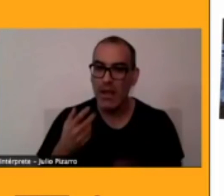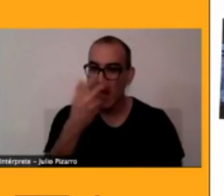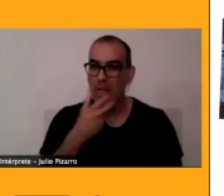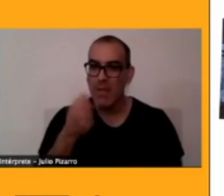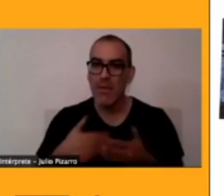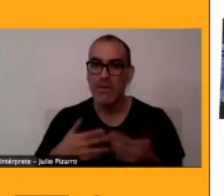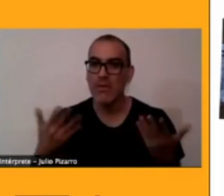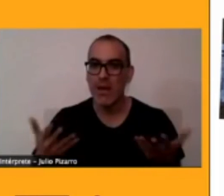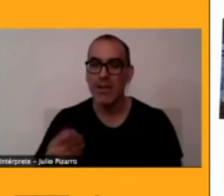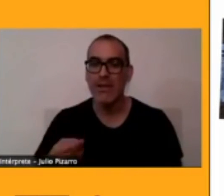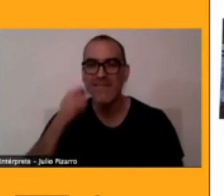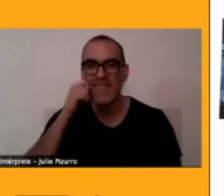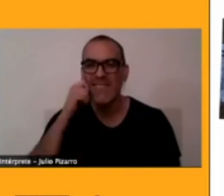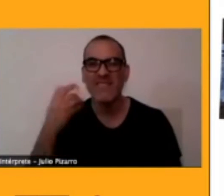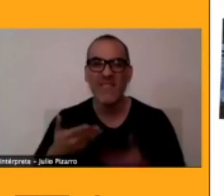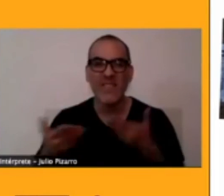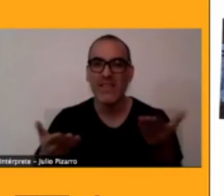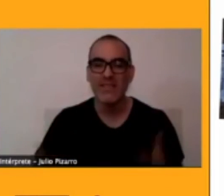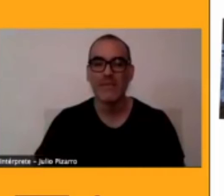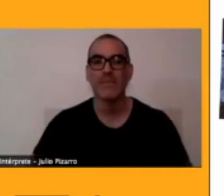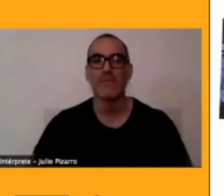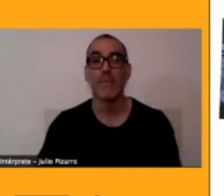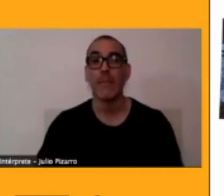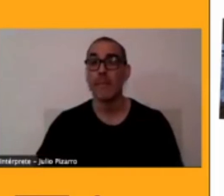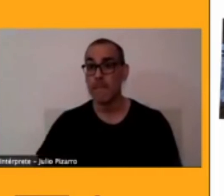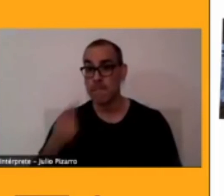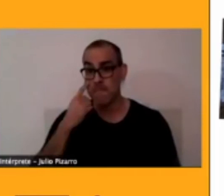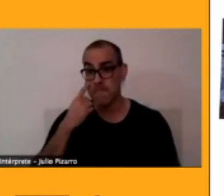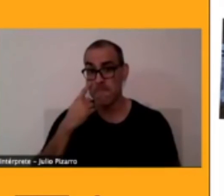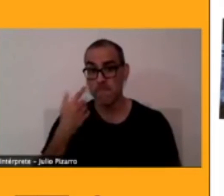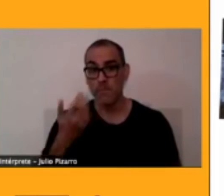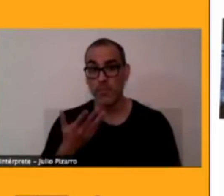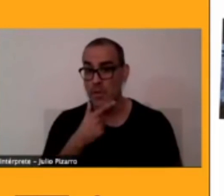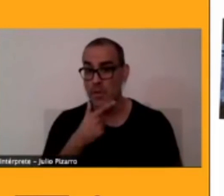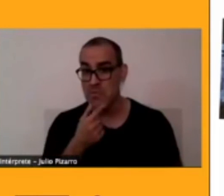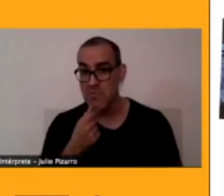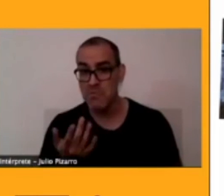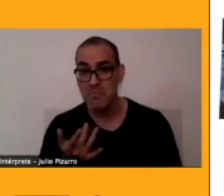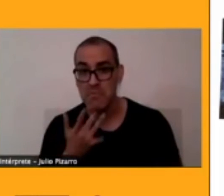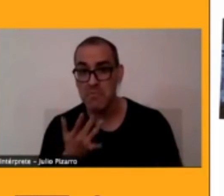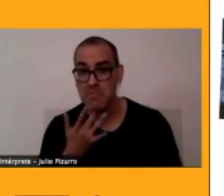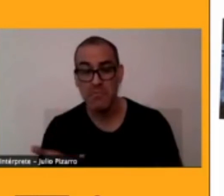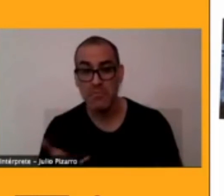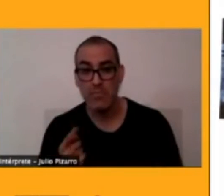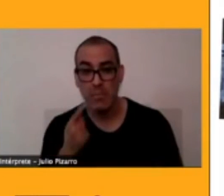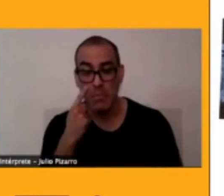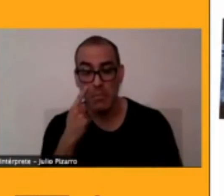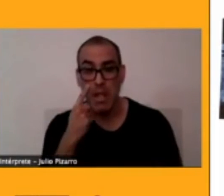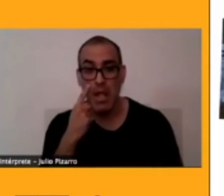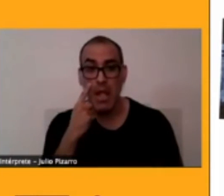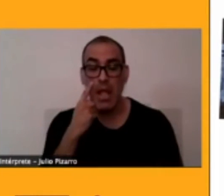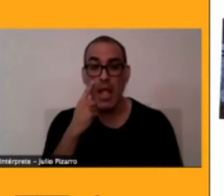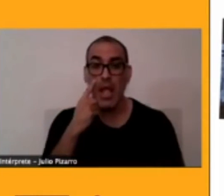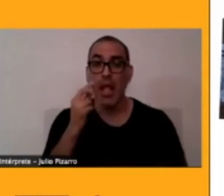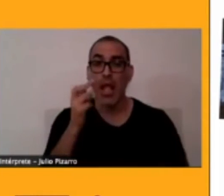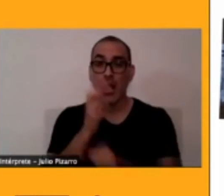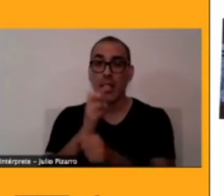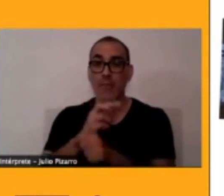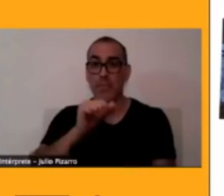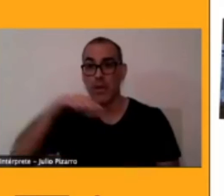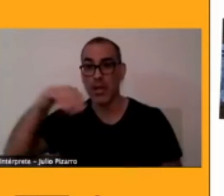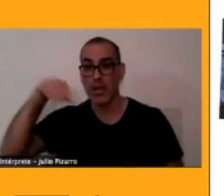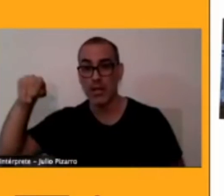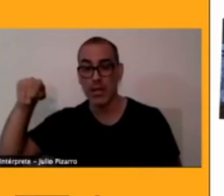lo encontramos acá en el nombre de los ayú de San Pedro de Atacama vemos el punza en